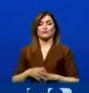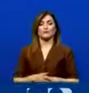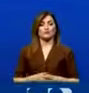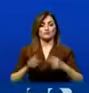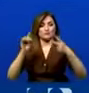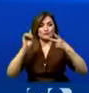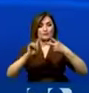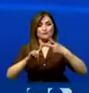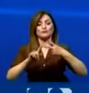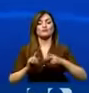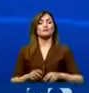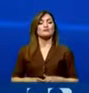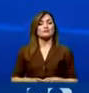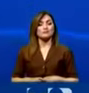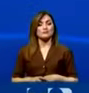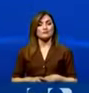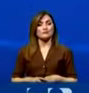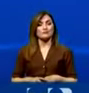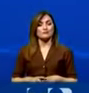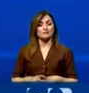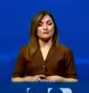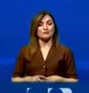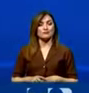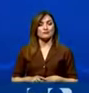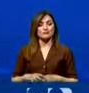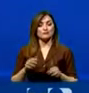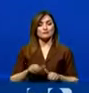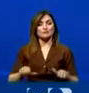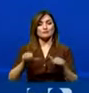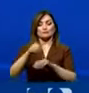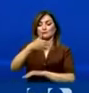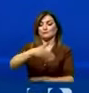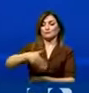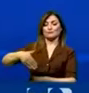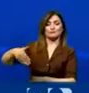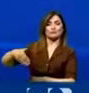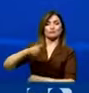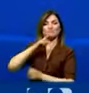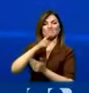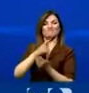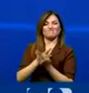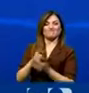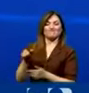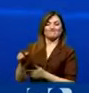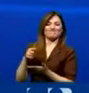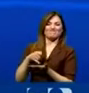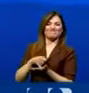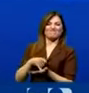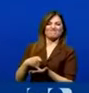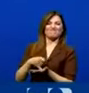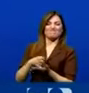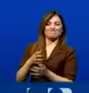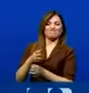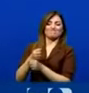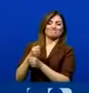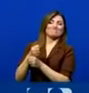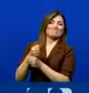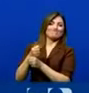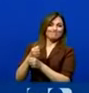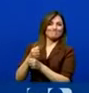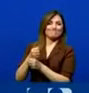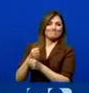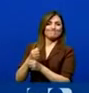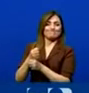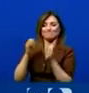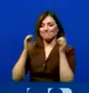la segunda, ¿qué pasa con el área de la frontera? Efectivamente, el tema de la seguridad es un tema que se